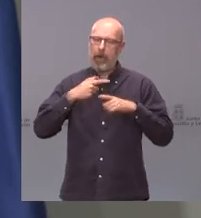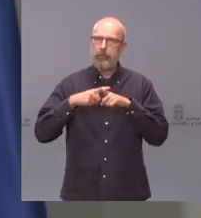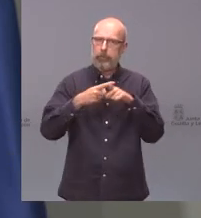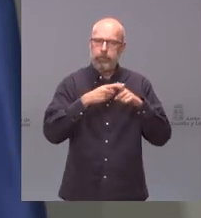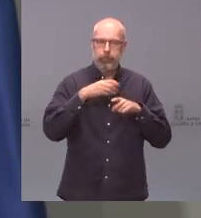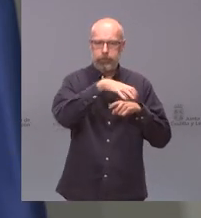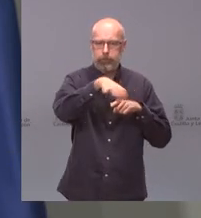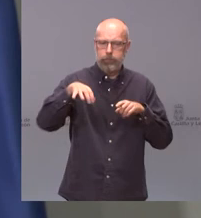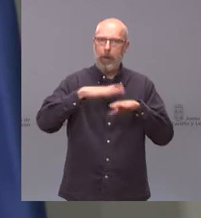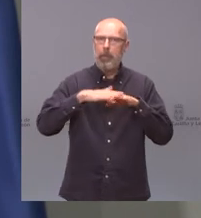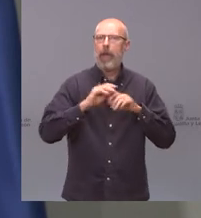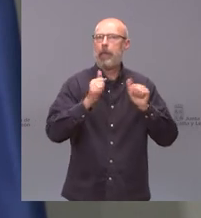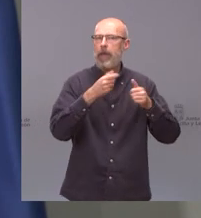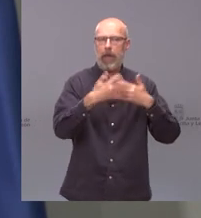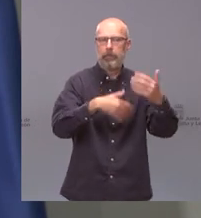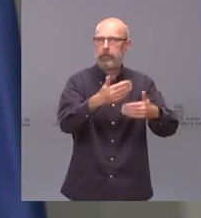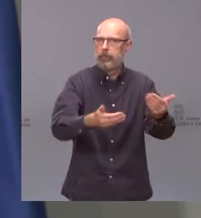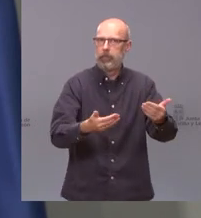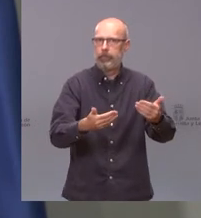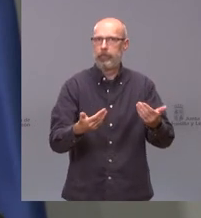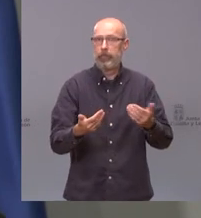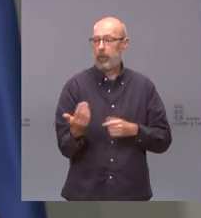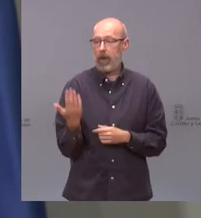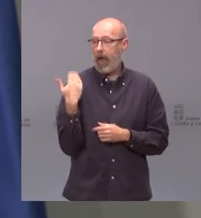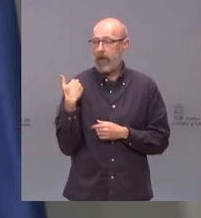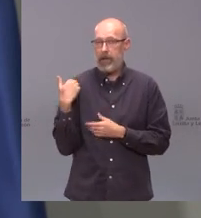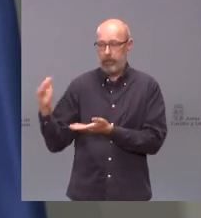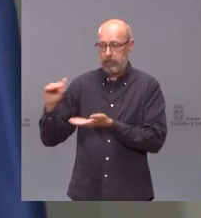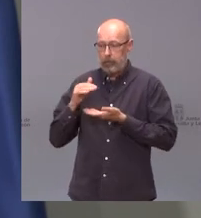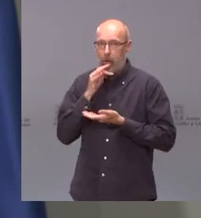una vacuna más es decir que no pero es que ayer no estaba en la comunidad